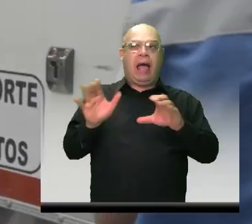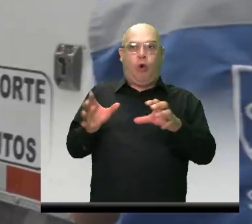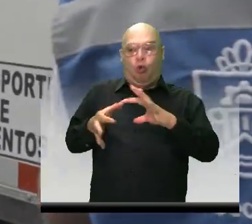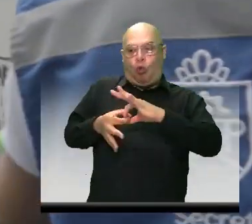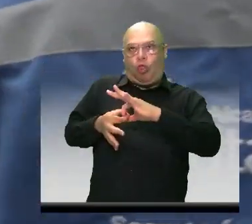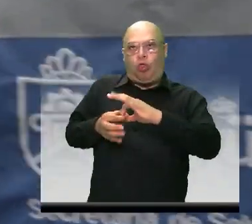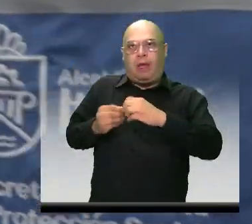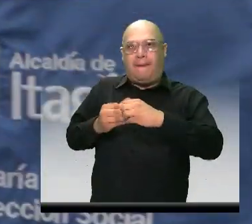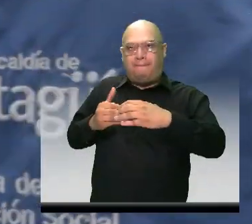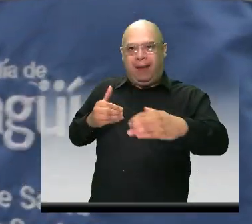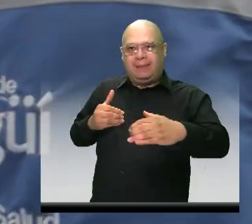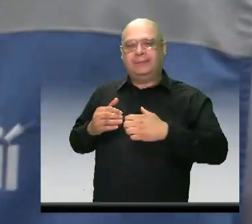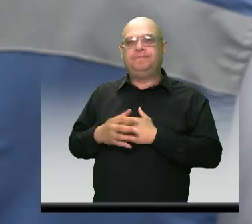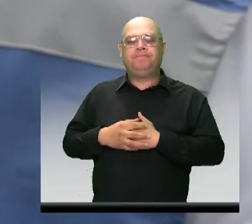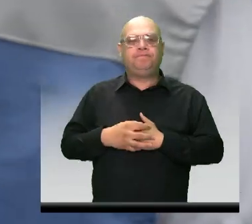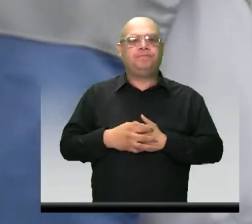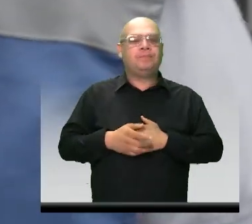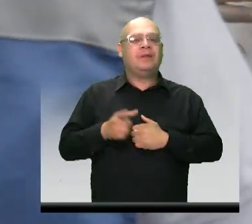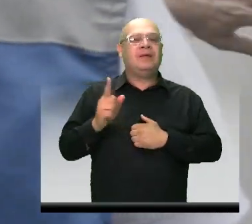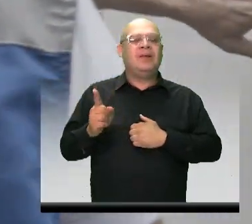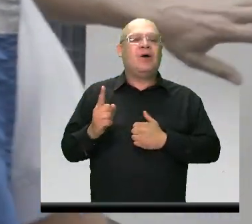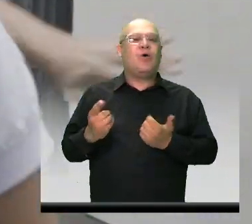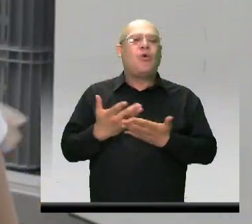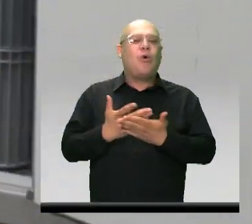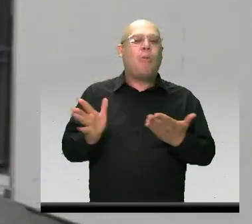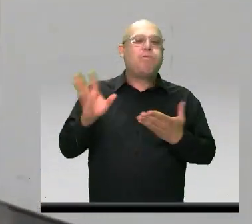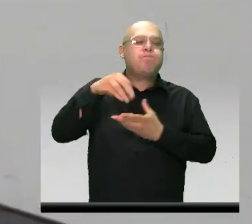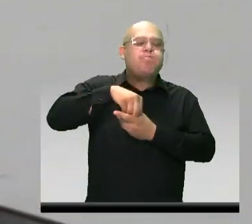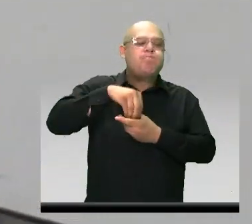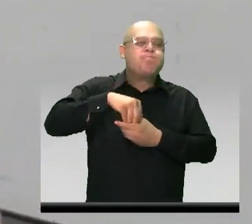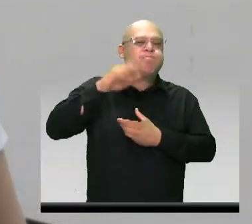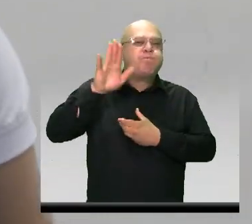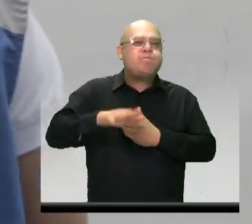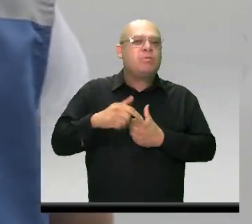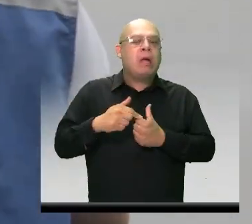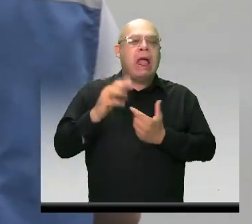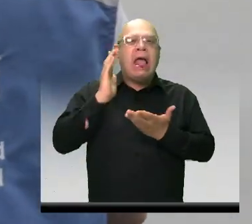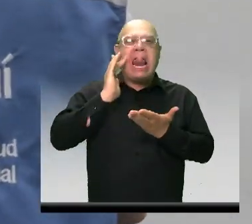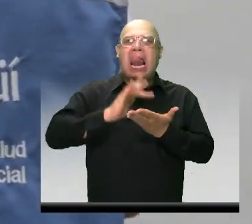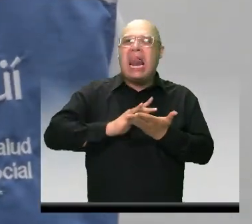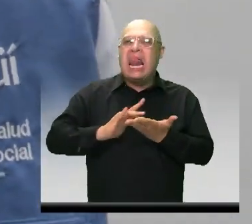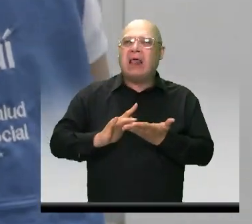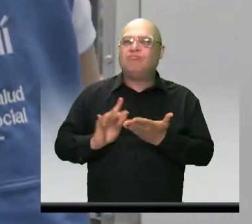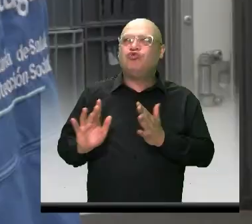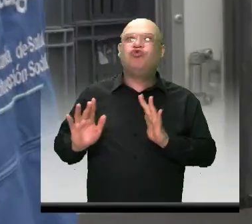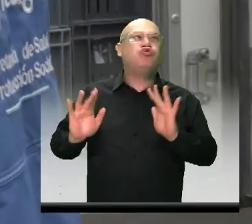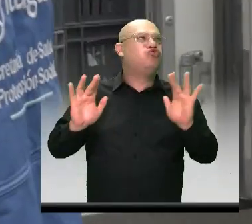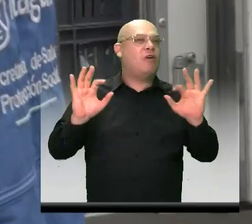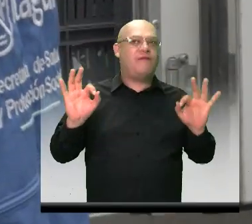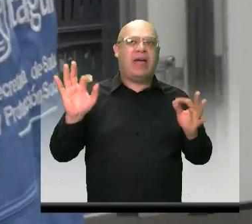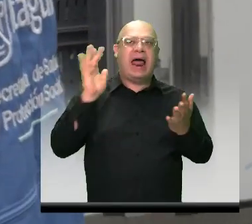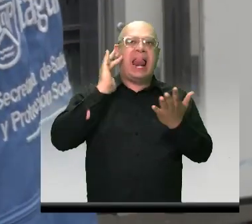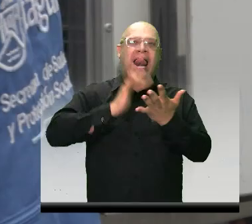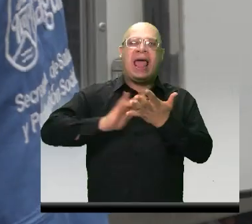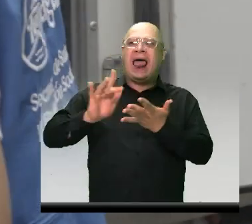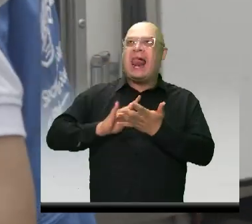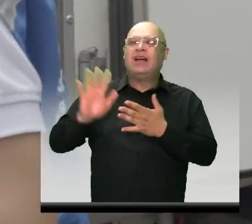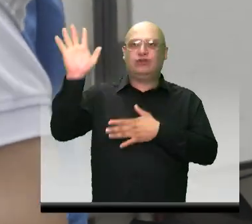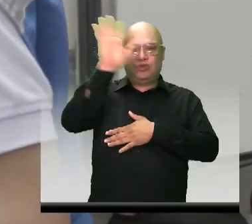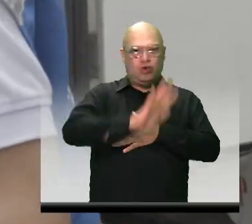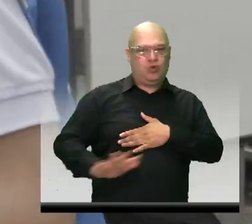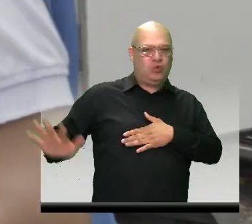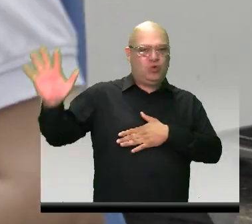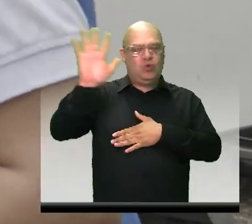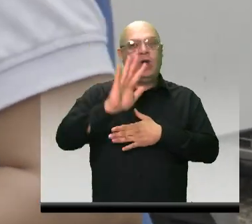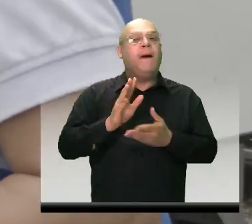material donde se transportan los alimentos deben ser higiénicos sanitarios de fácil lavado y evitar de que